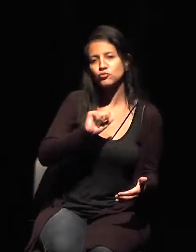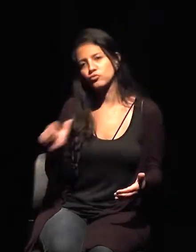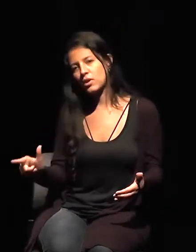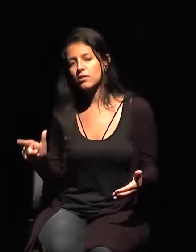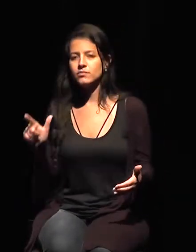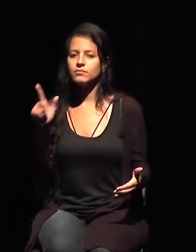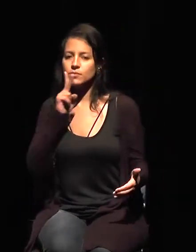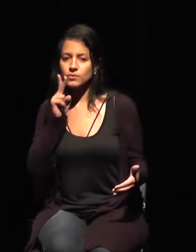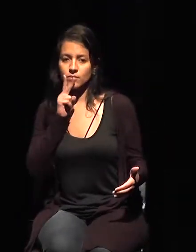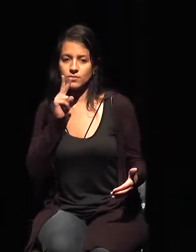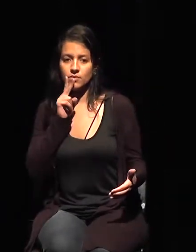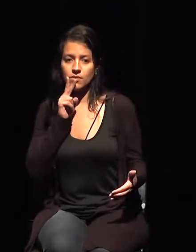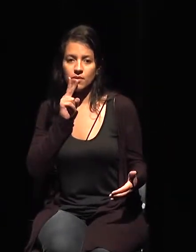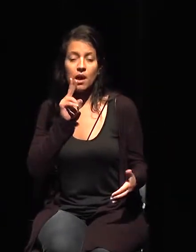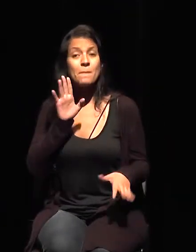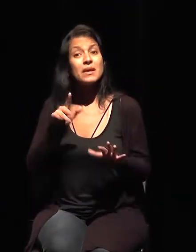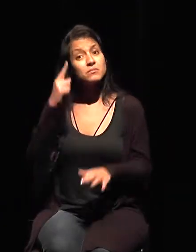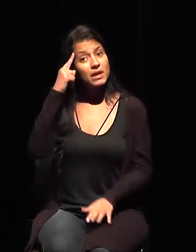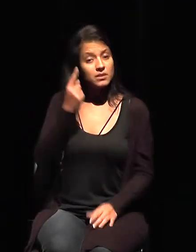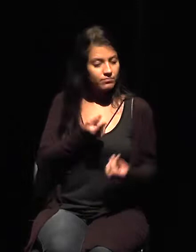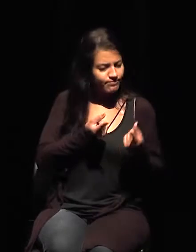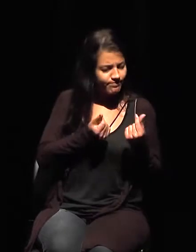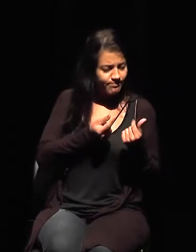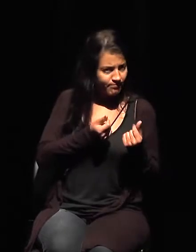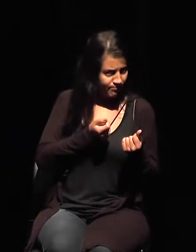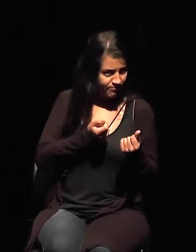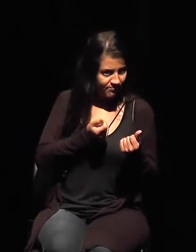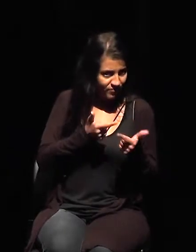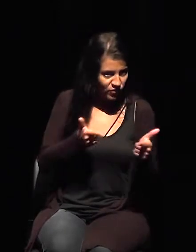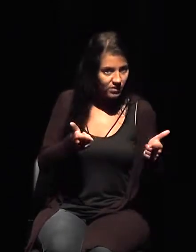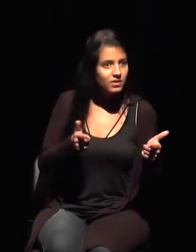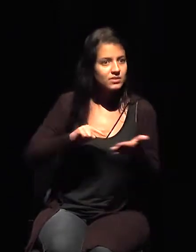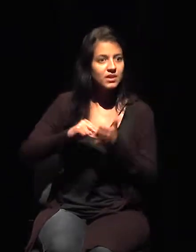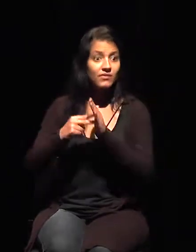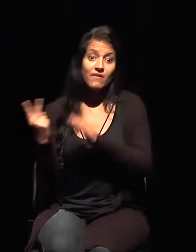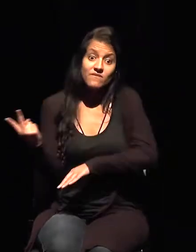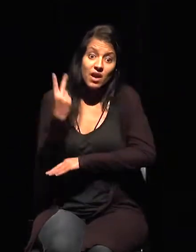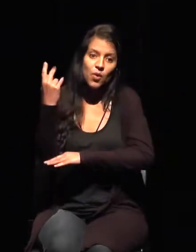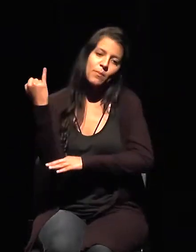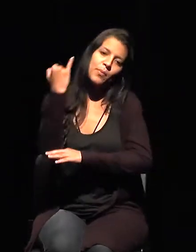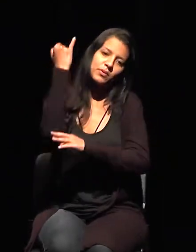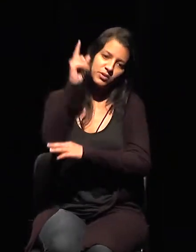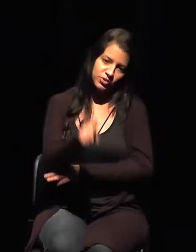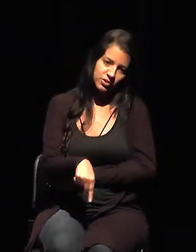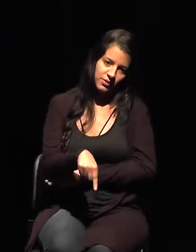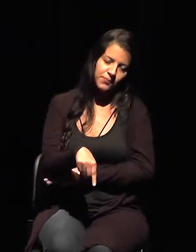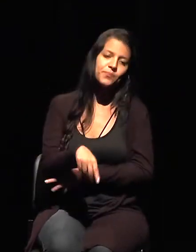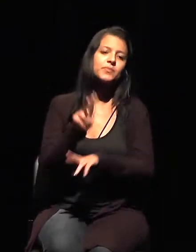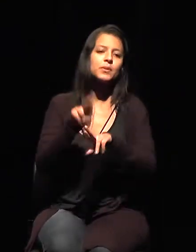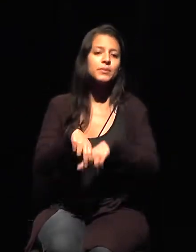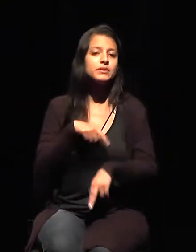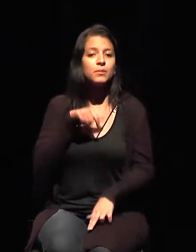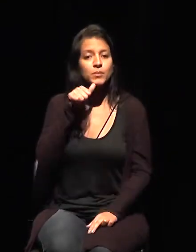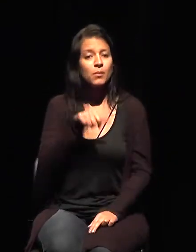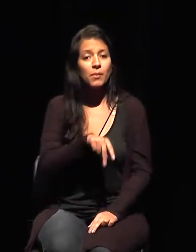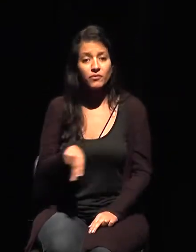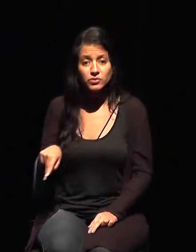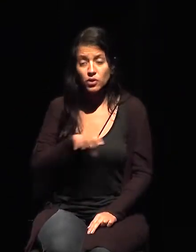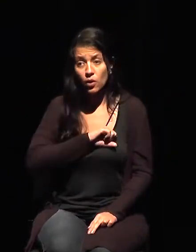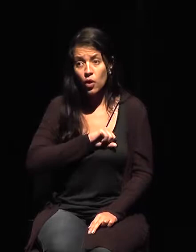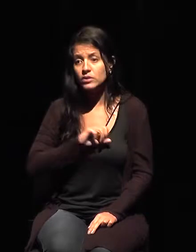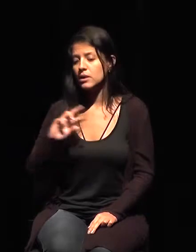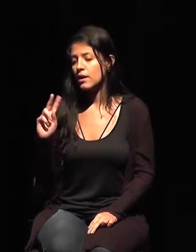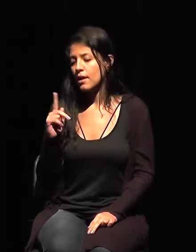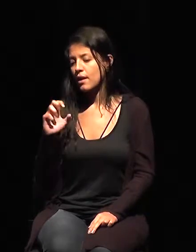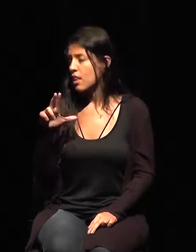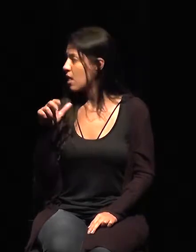valor, ojo, y no por nada, hay una profesora que me encanta, que es Elena Stamatopoulo, esa profesora